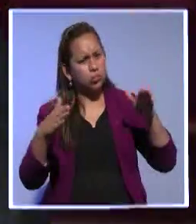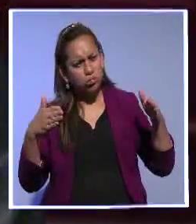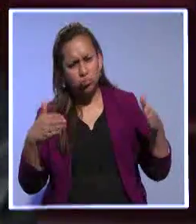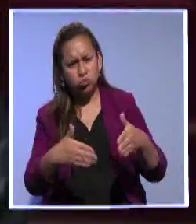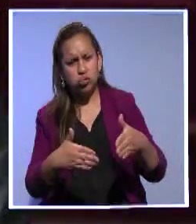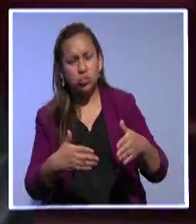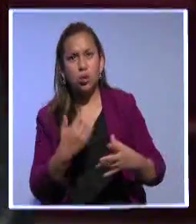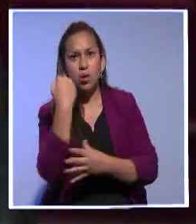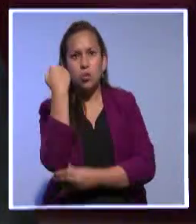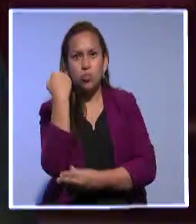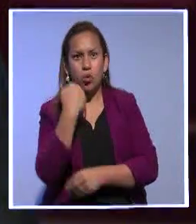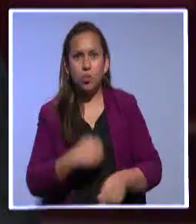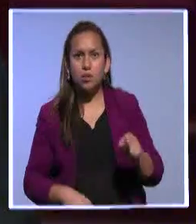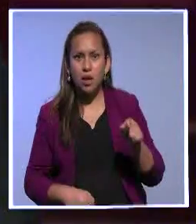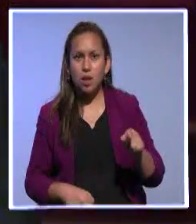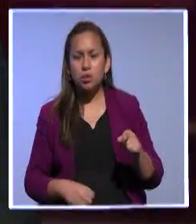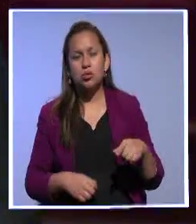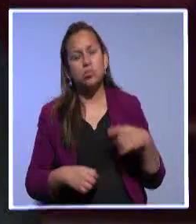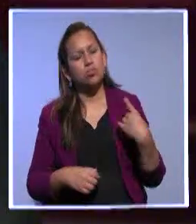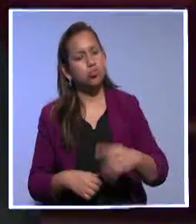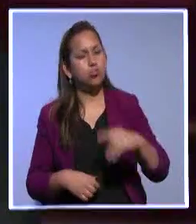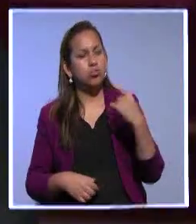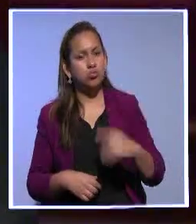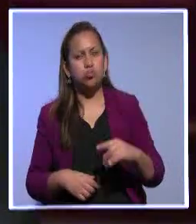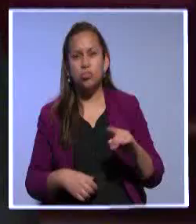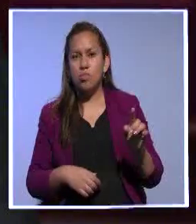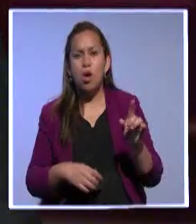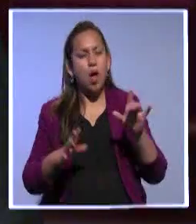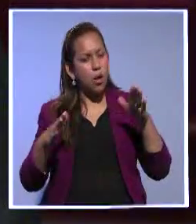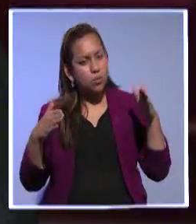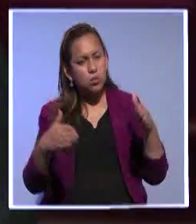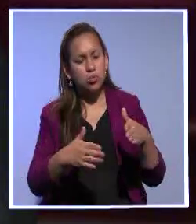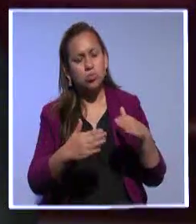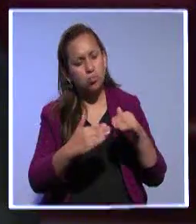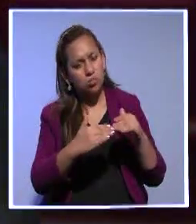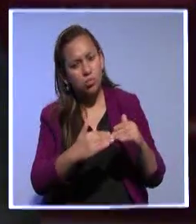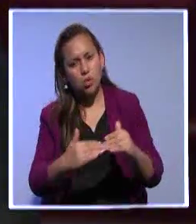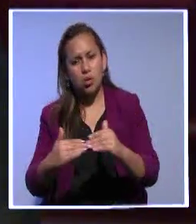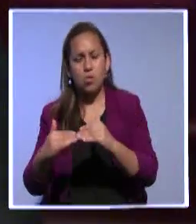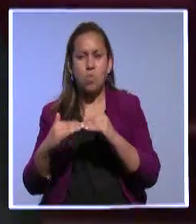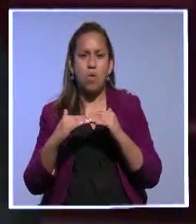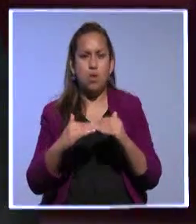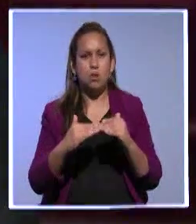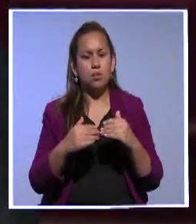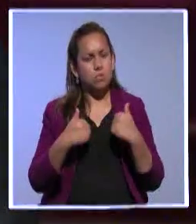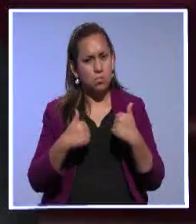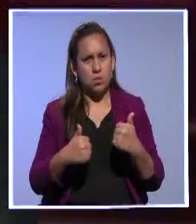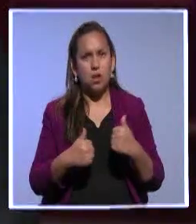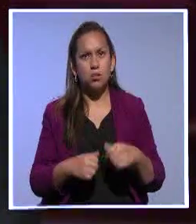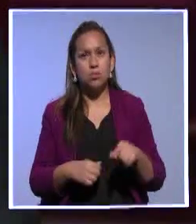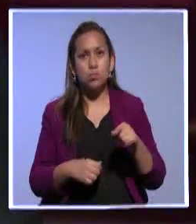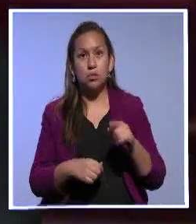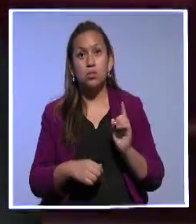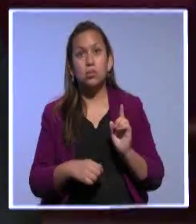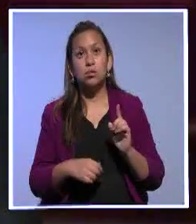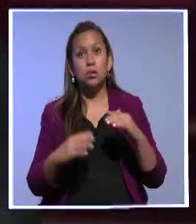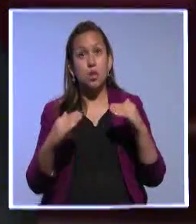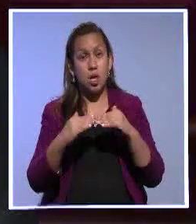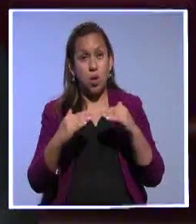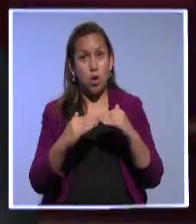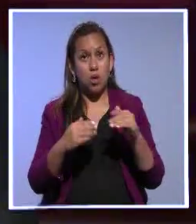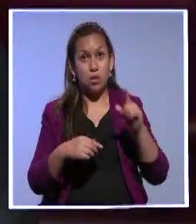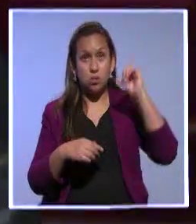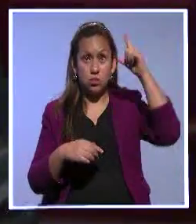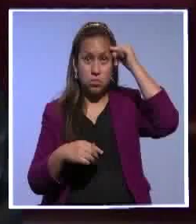débiles. Y eso me parece que es un elemento fundamental en el marco de la equidad. Efectivamente, la regulación que debe generar el Estado